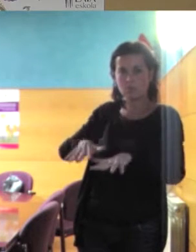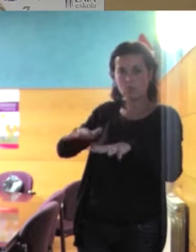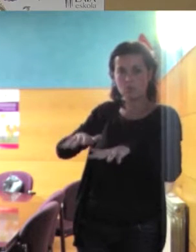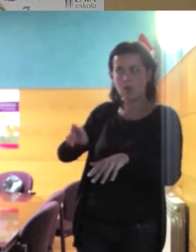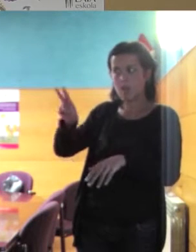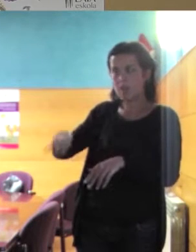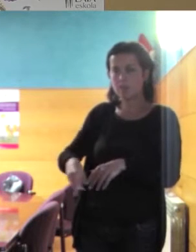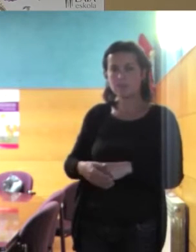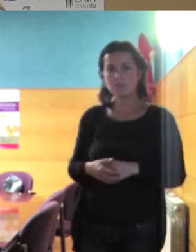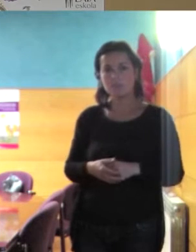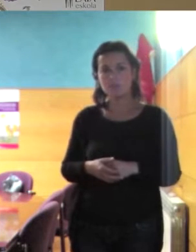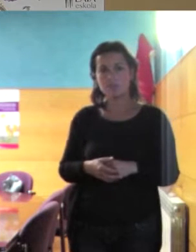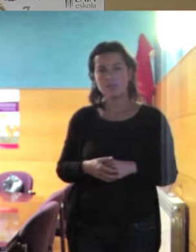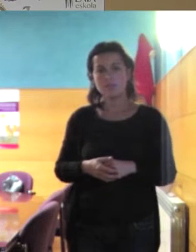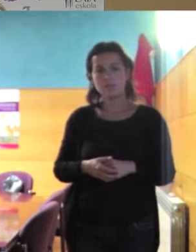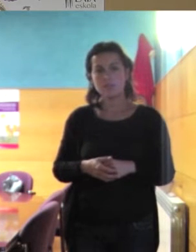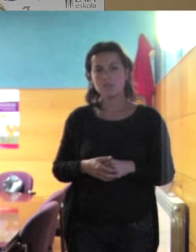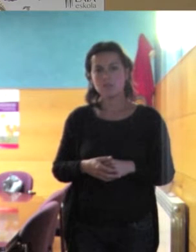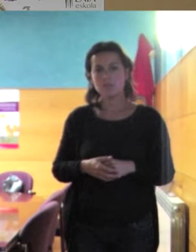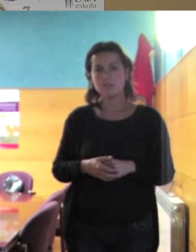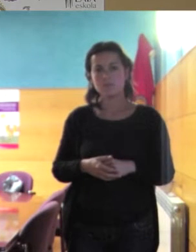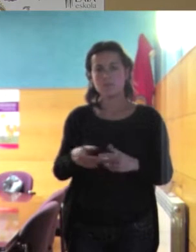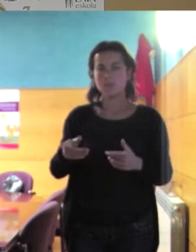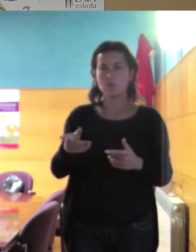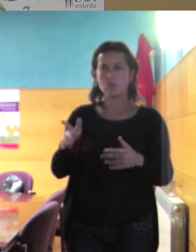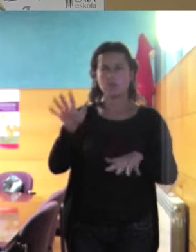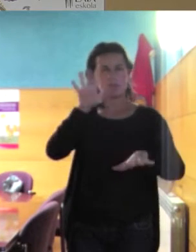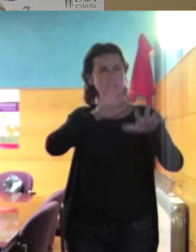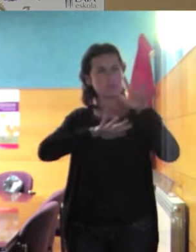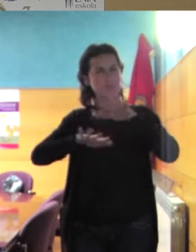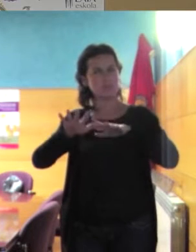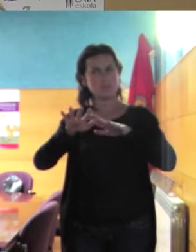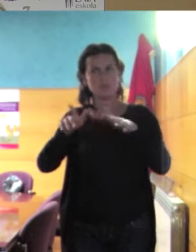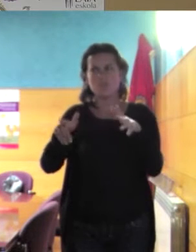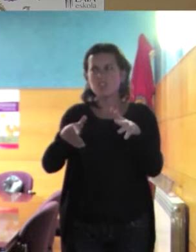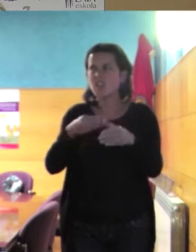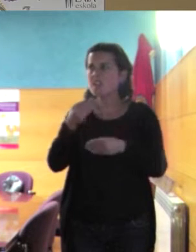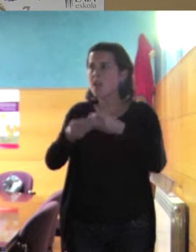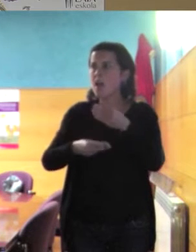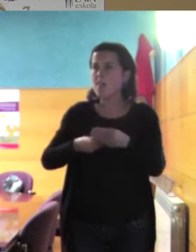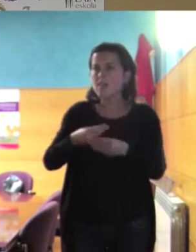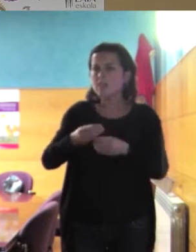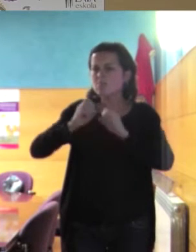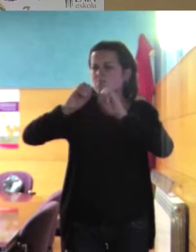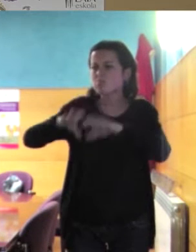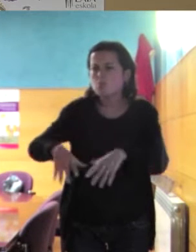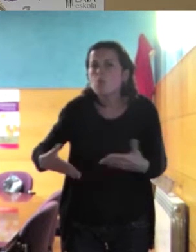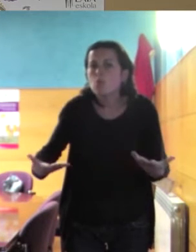aquí tenemos esta confusión de qué es lo que deben dejar de hacer. Bueno, pues,